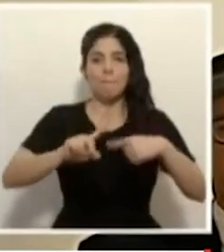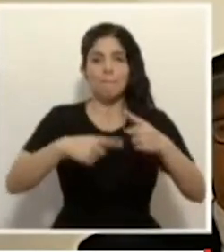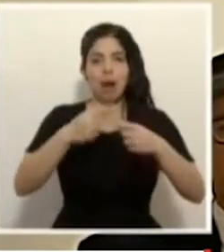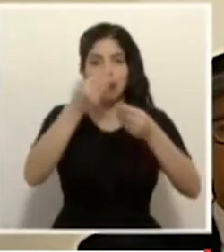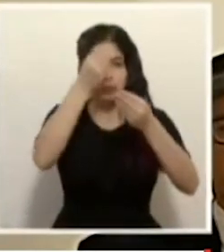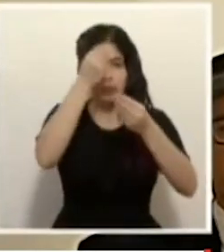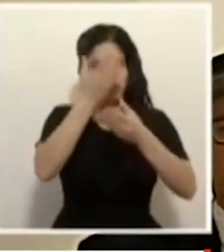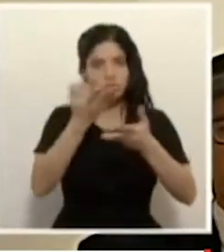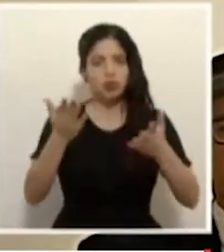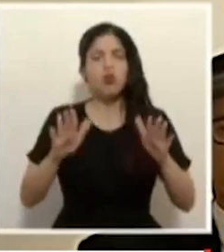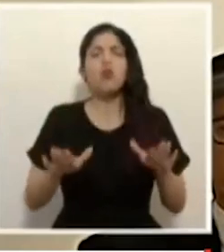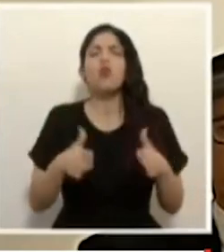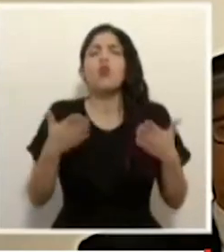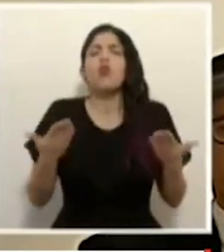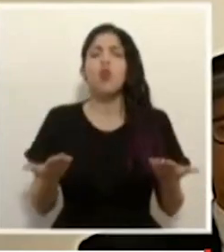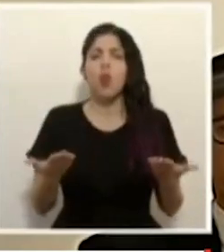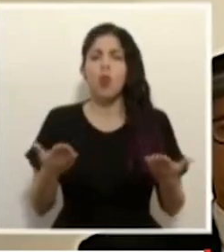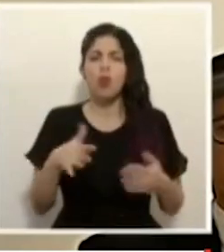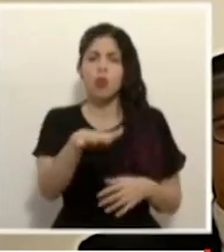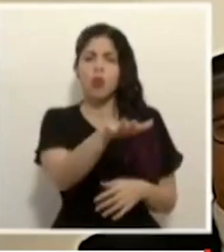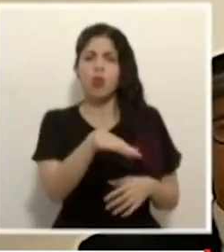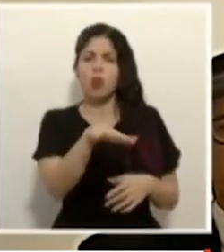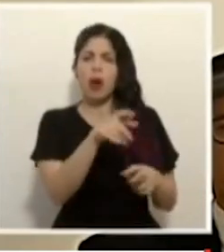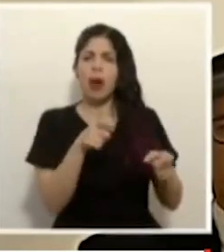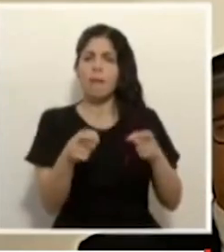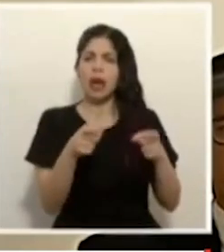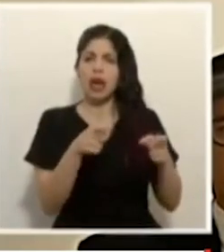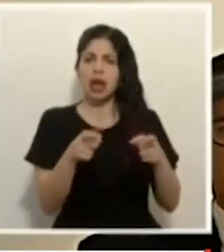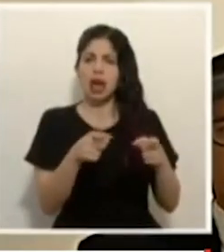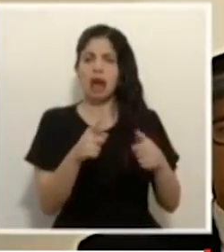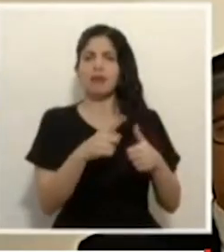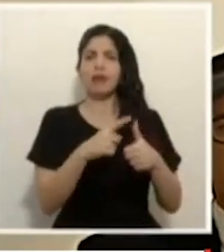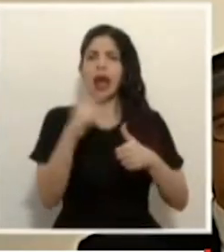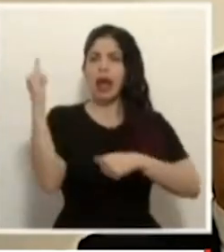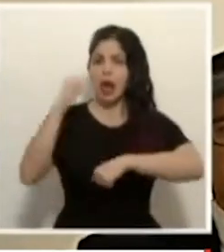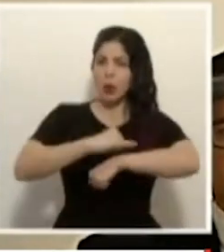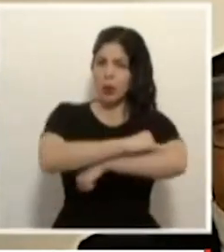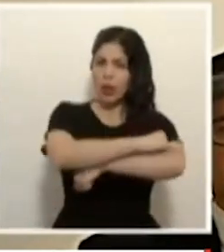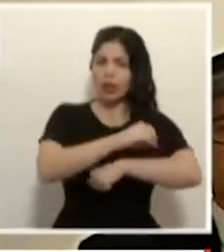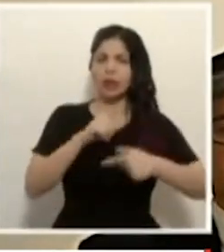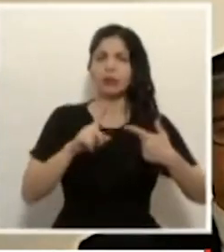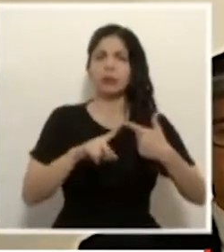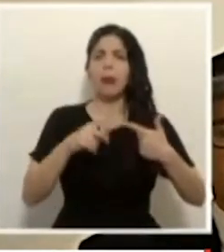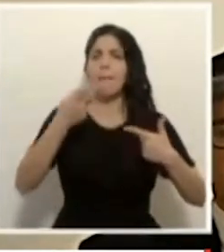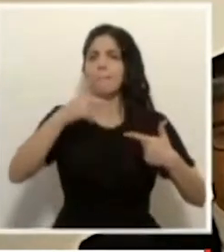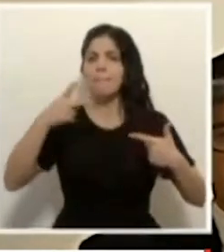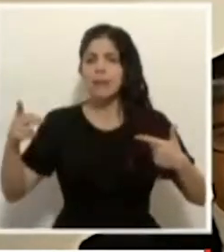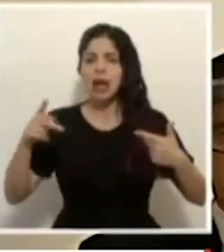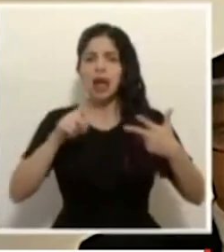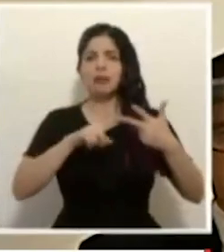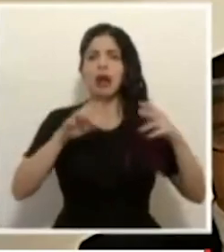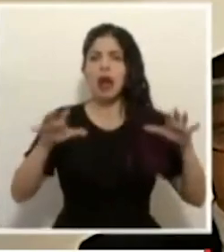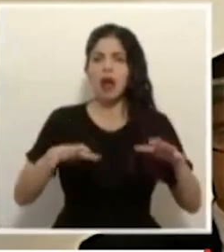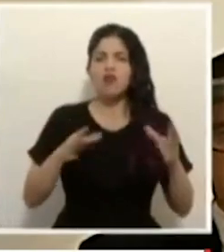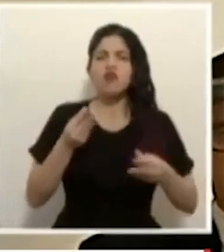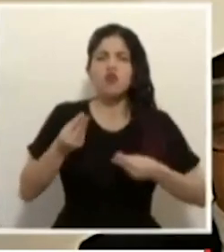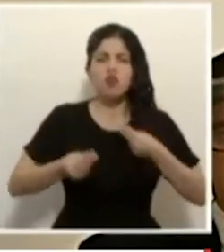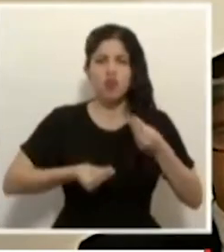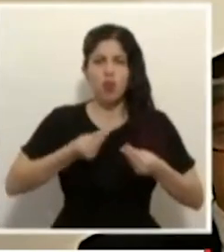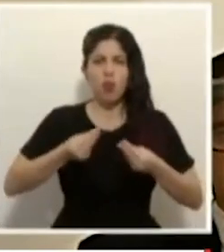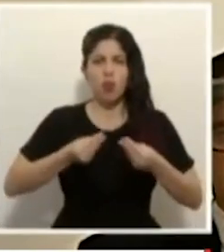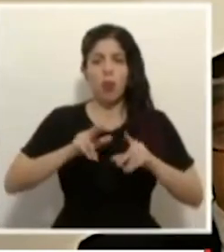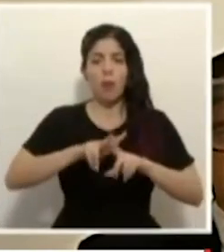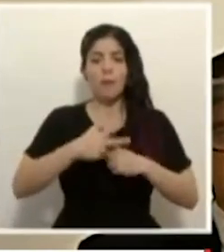anuncio de cómo se manejará tanto tema de aeropuertos, playas y otras actividades a partir